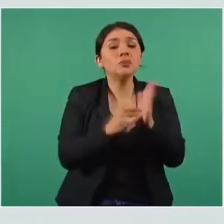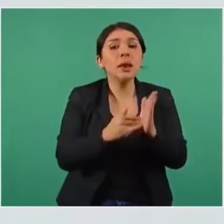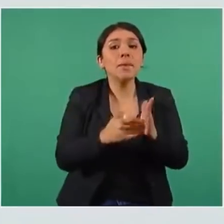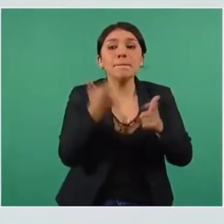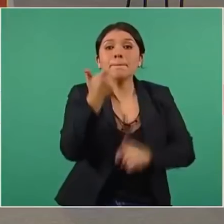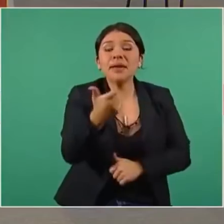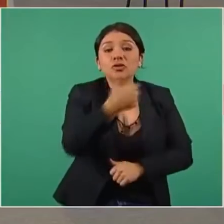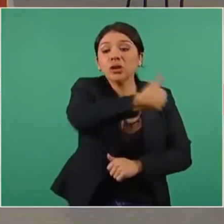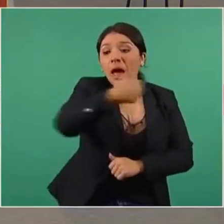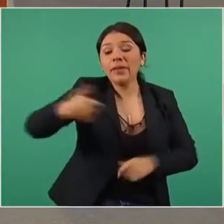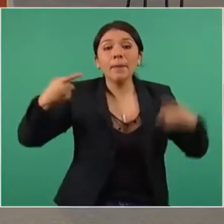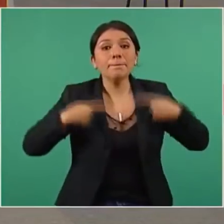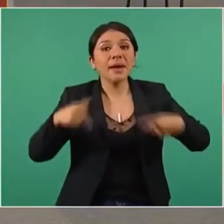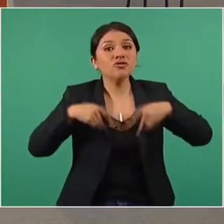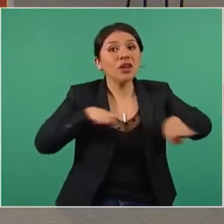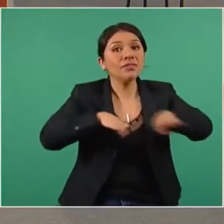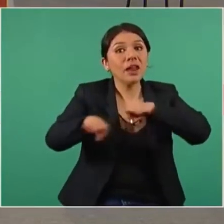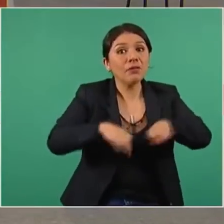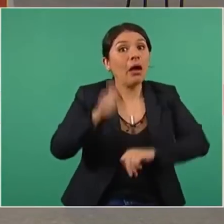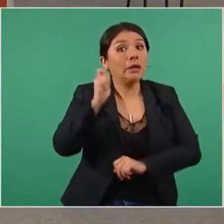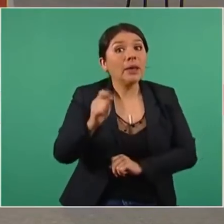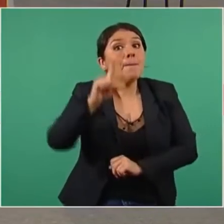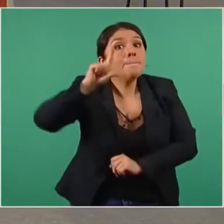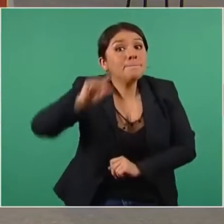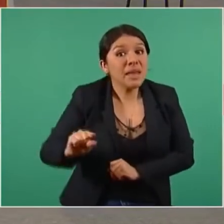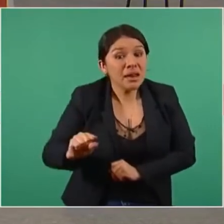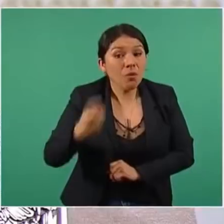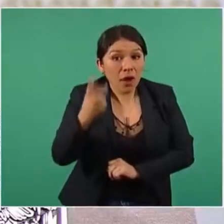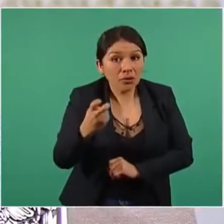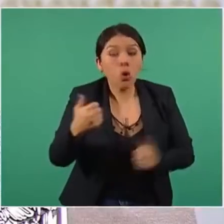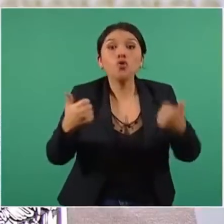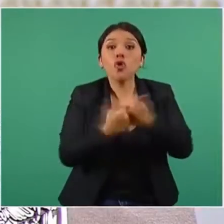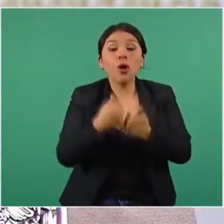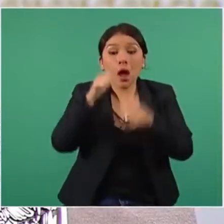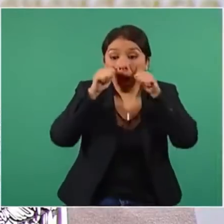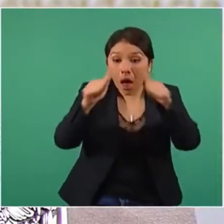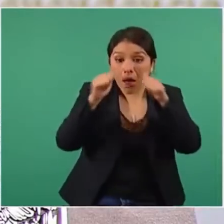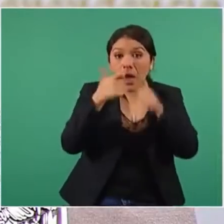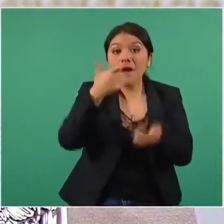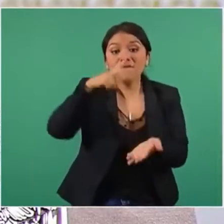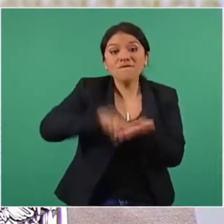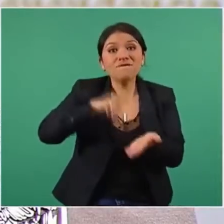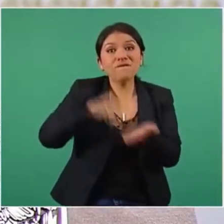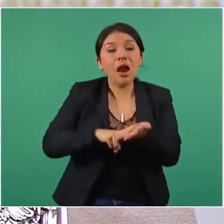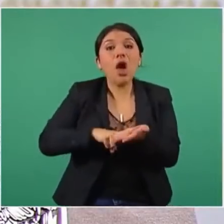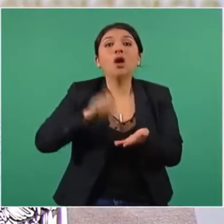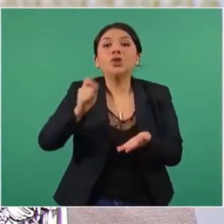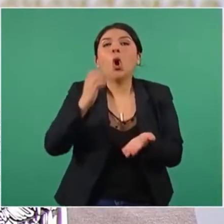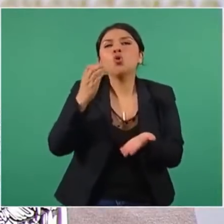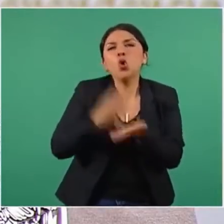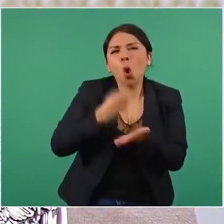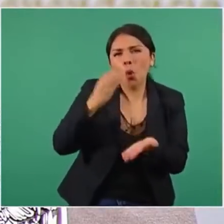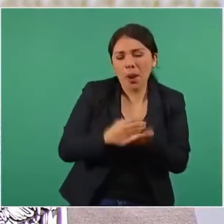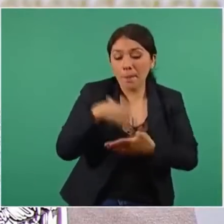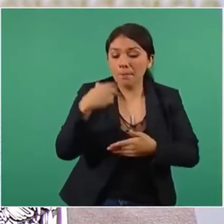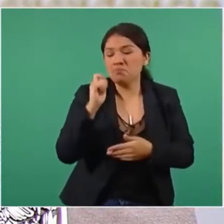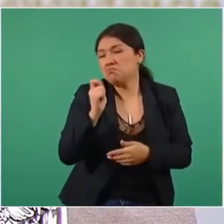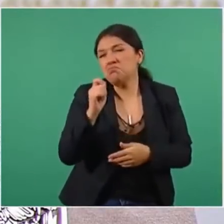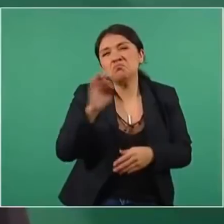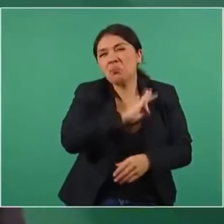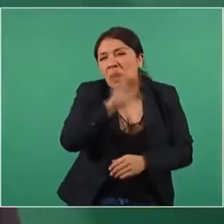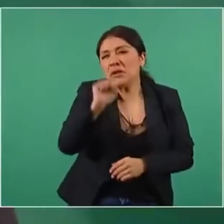trabajador. Ese es el piso mínimo, atendiendo a que el valor del cobre, muy probablemente este año,